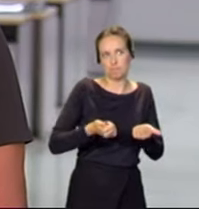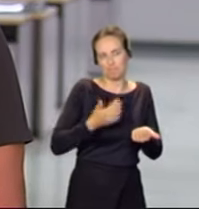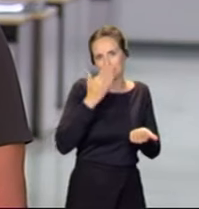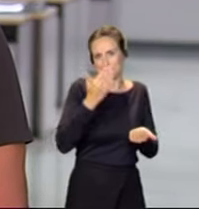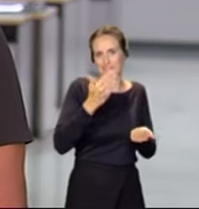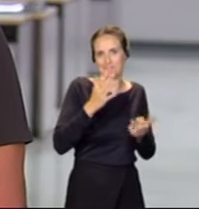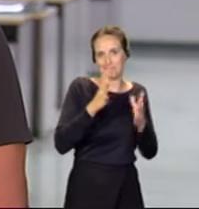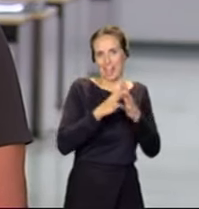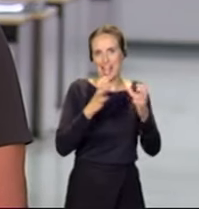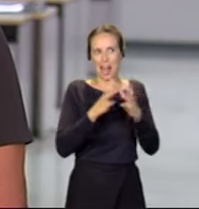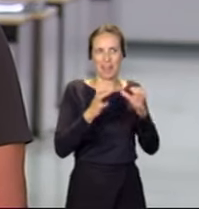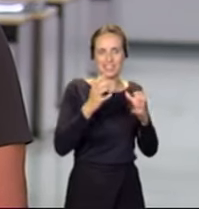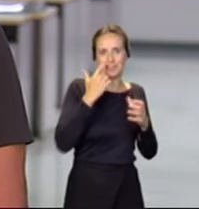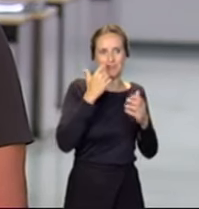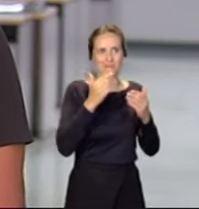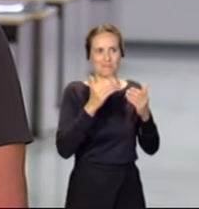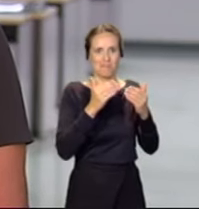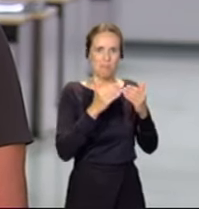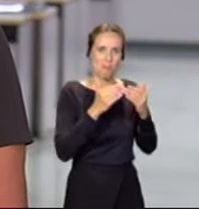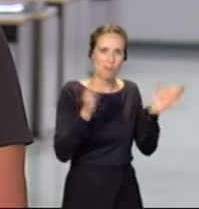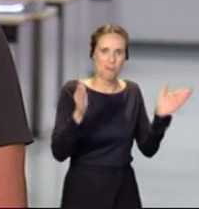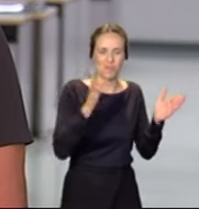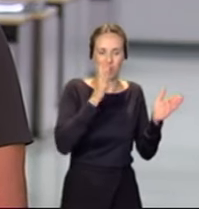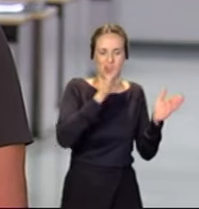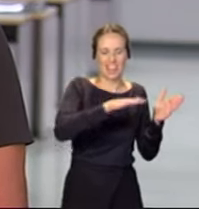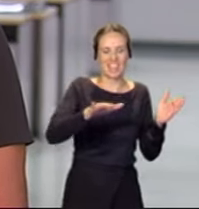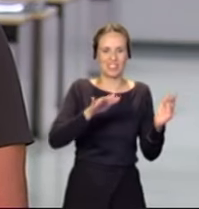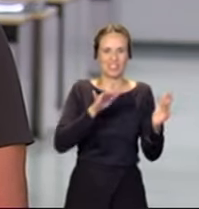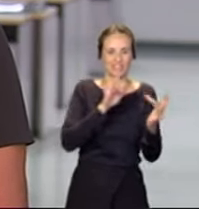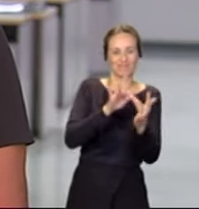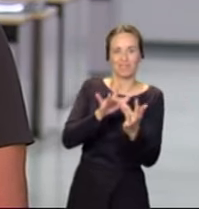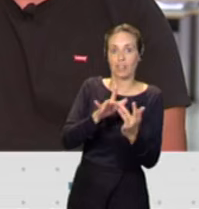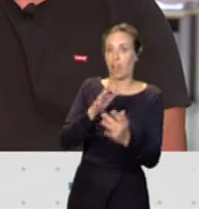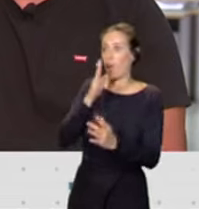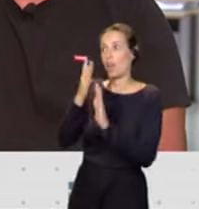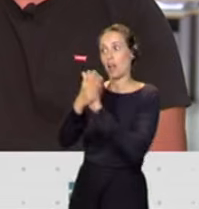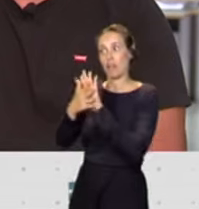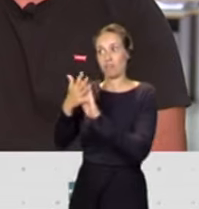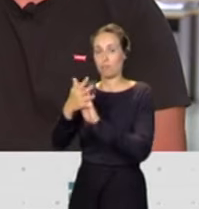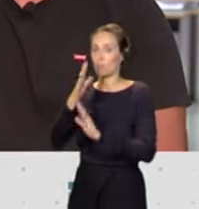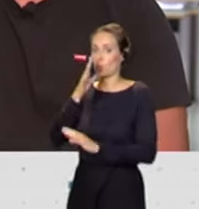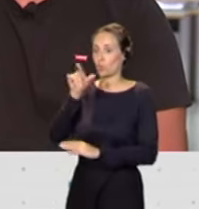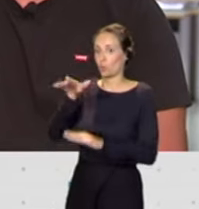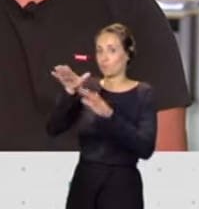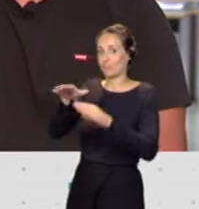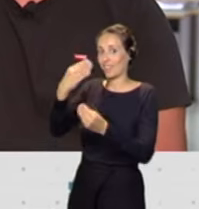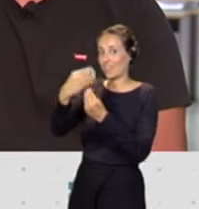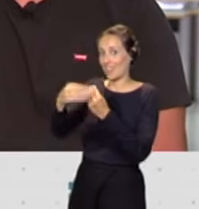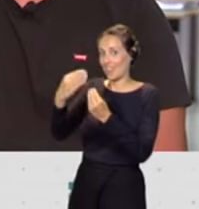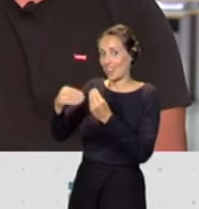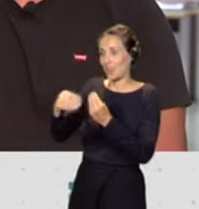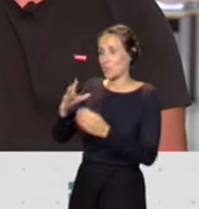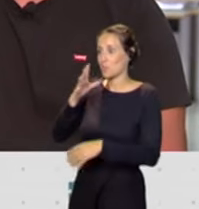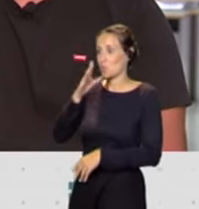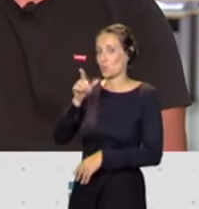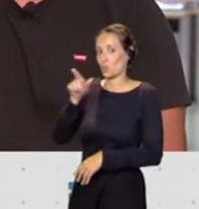comienzo de estar con nuestros niños. Ahora hablamos de eso porque estás en Gran Canaria, lógicamente, porque eres uno